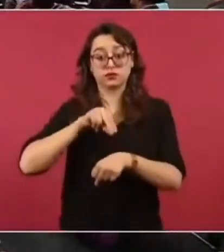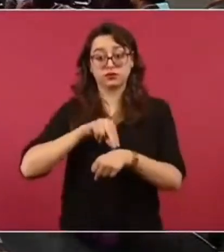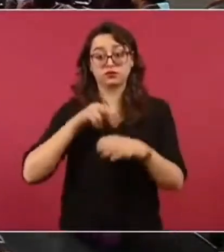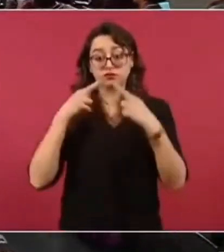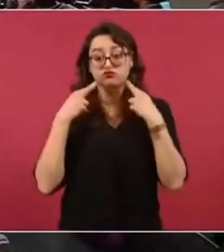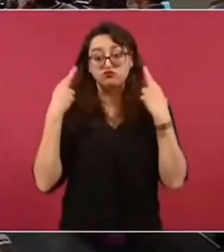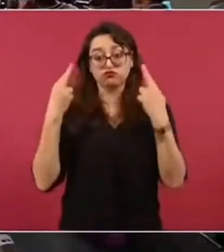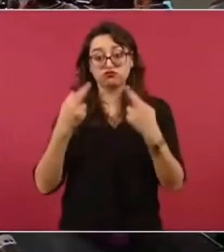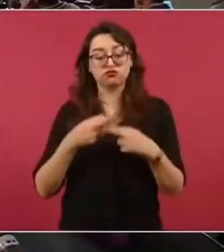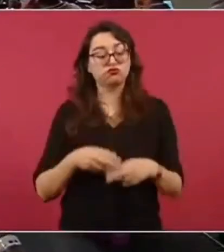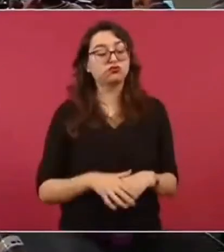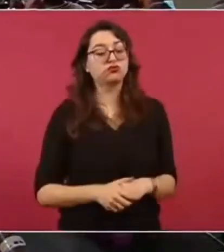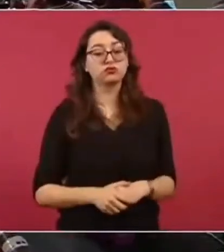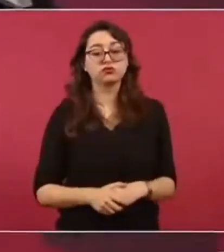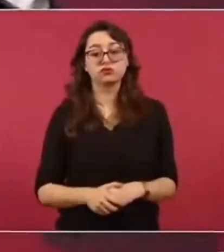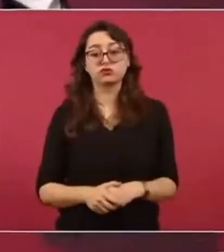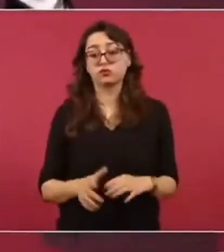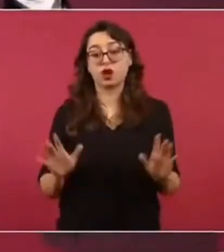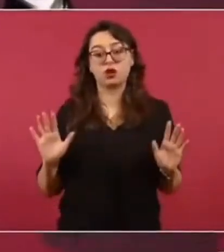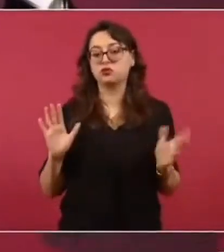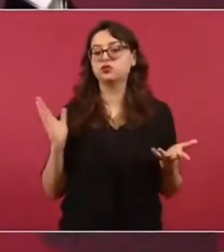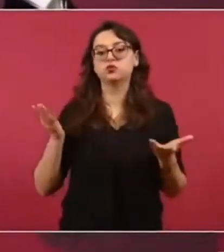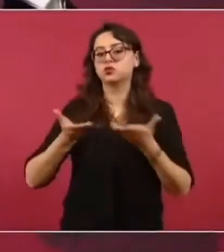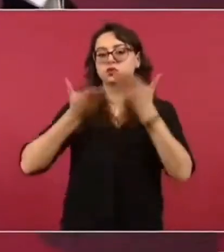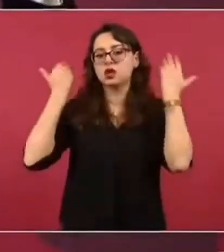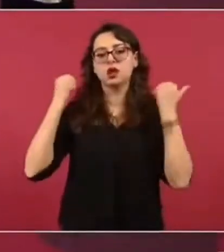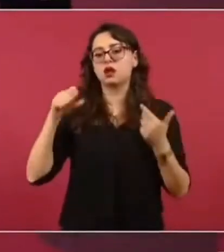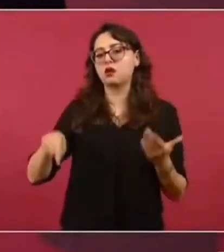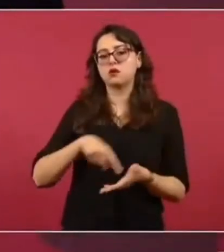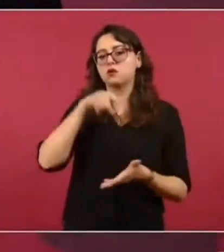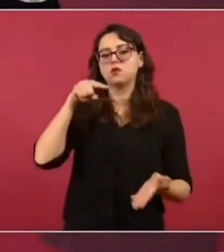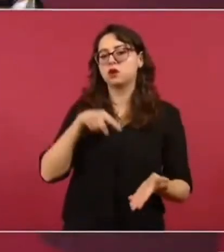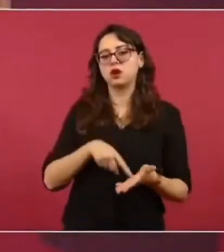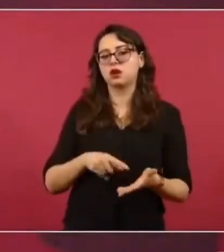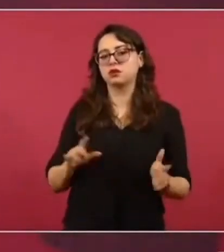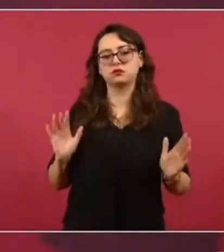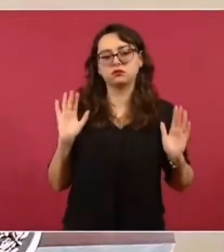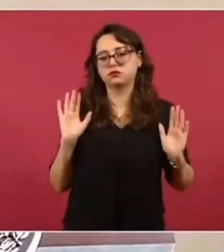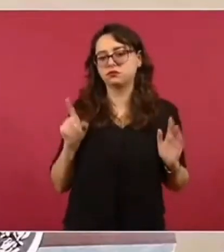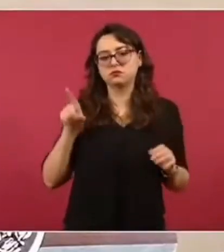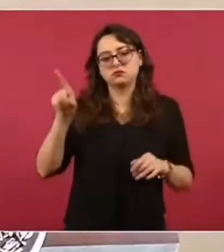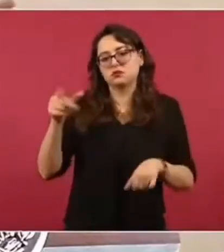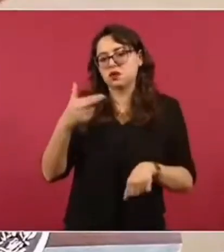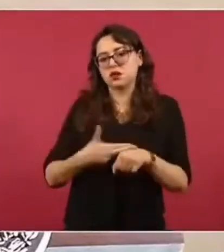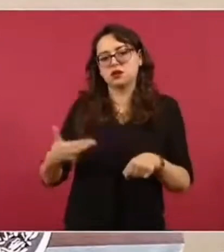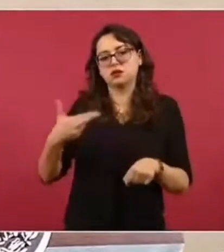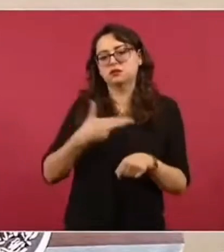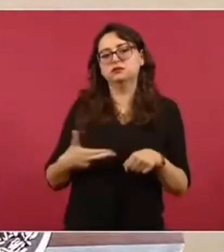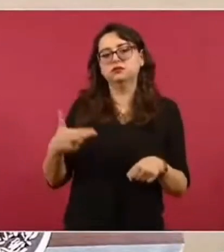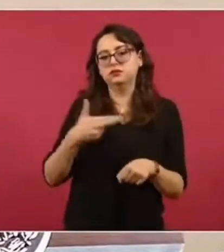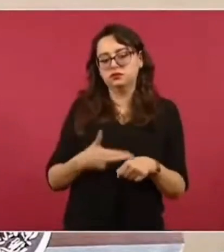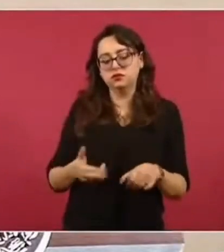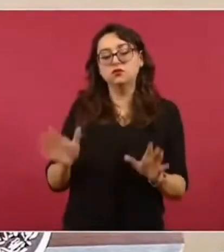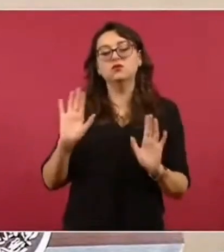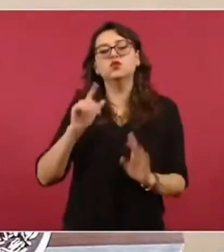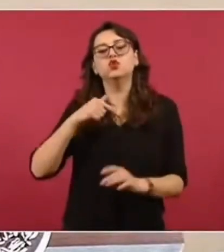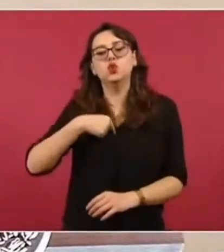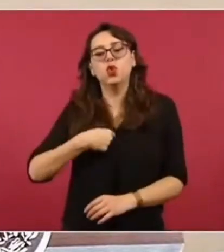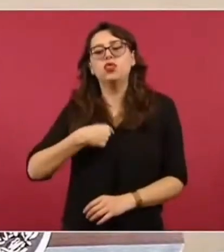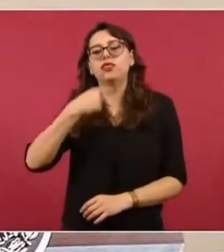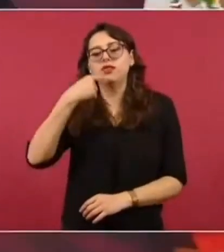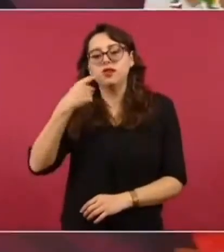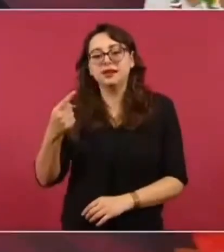No sé, no sé. Ellos van a hacer les estoy pidiendo una revisión